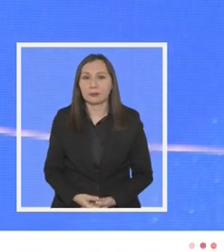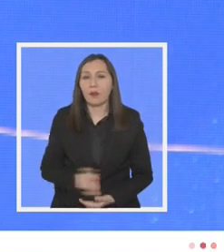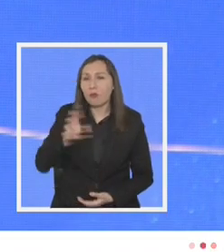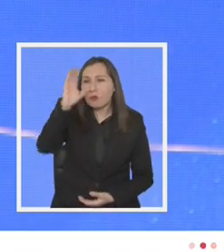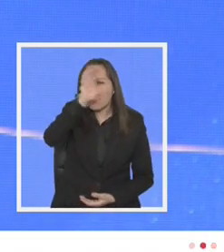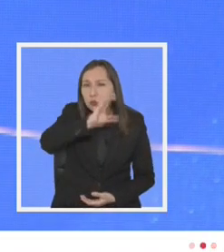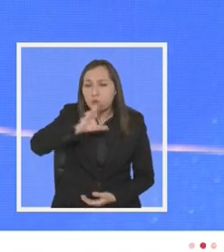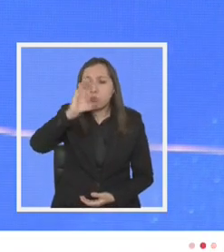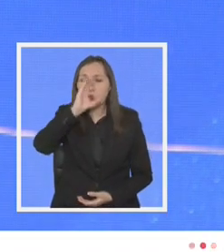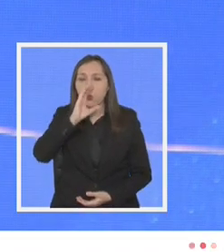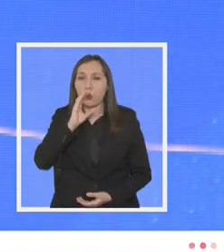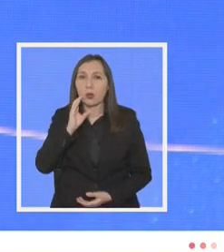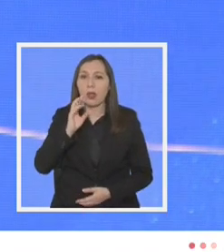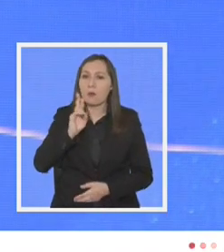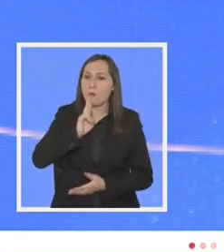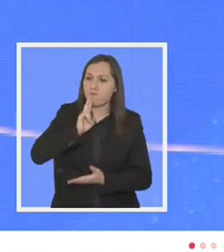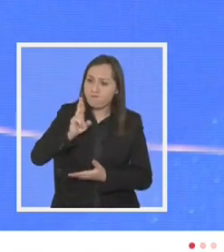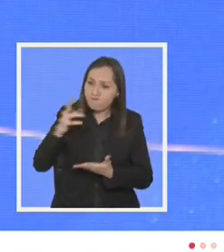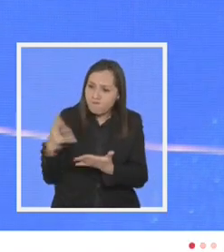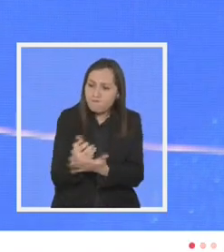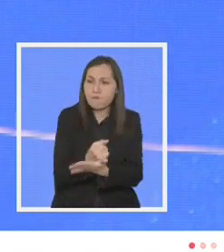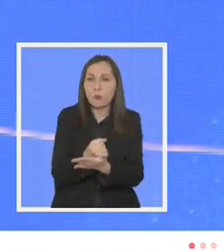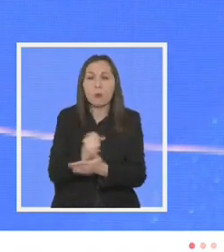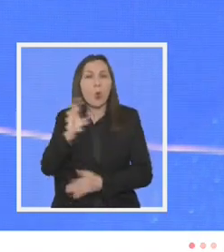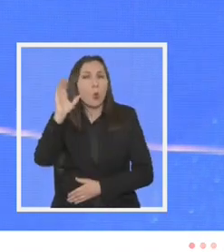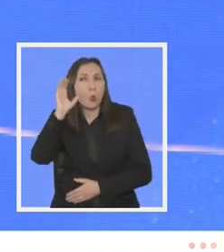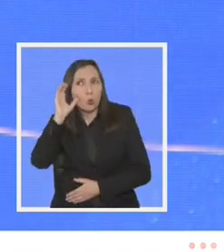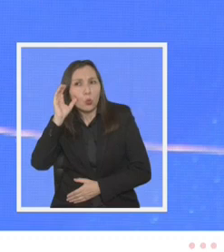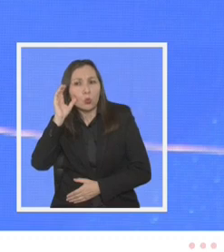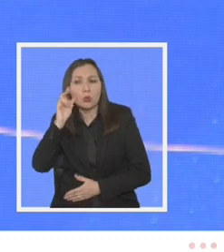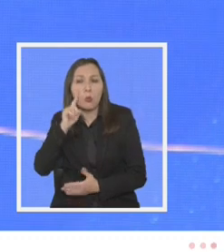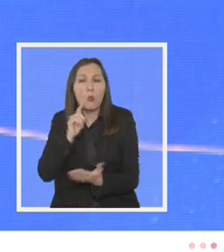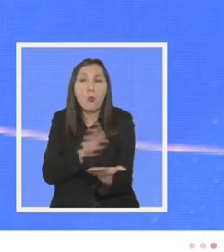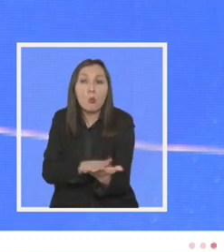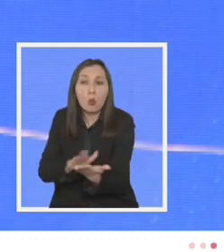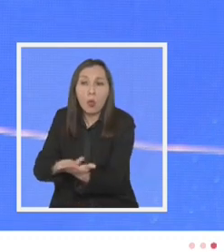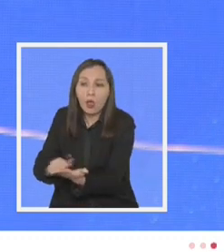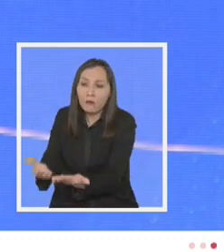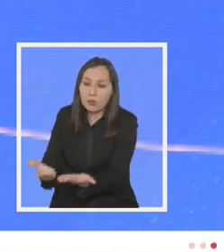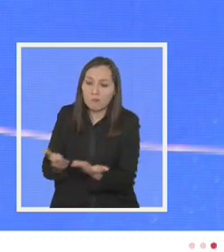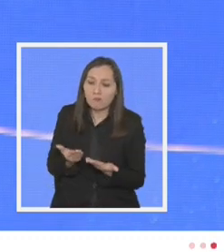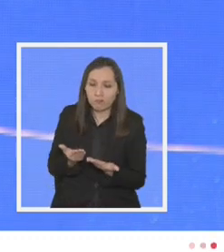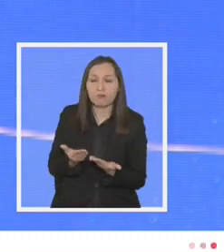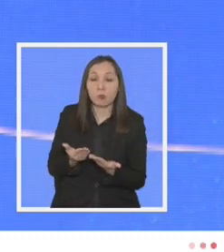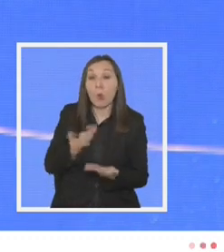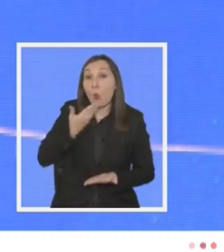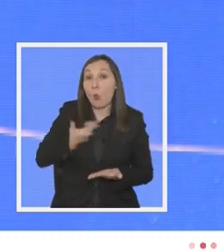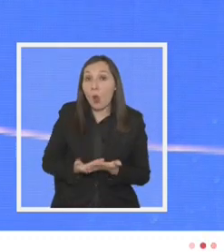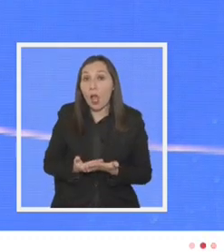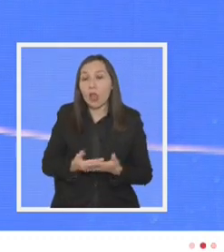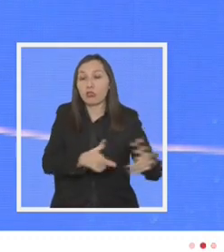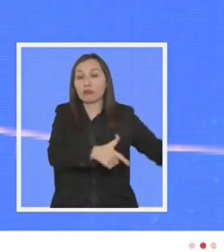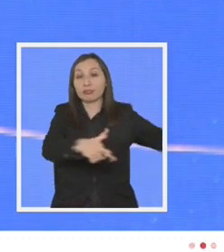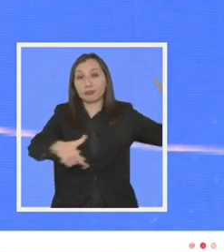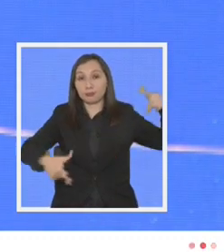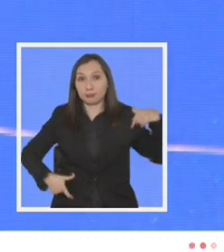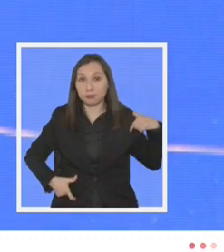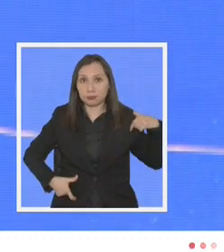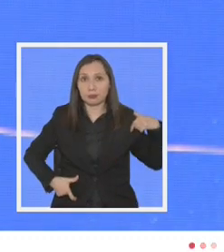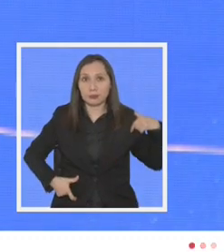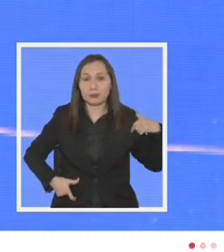busquemos resultados escuchemos la evidencia cuando llegamos al gobierno